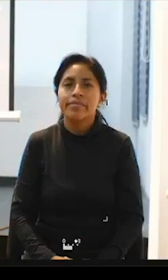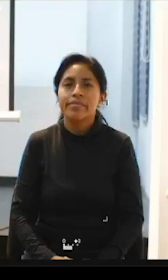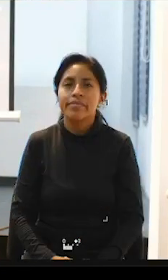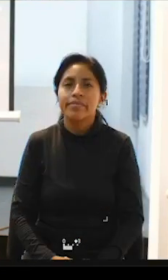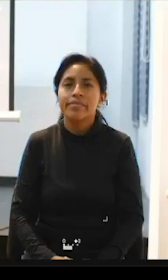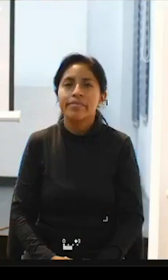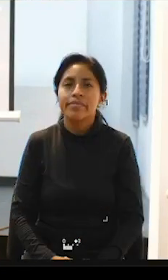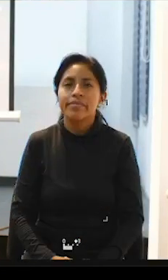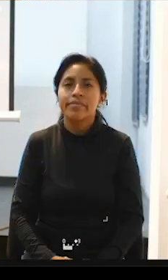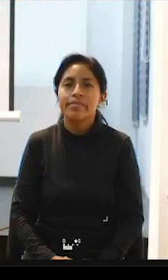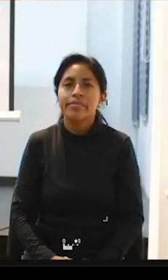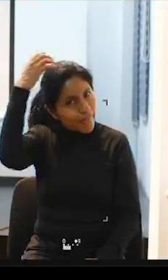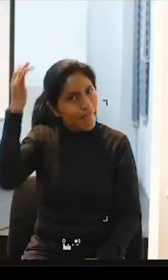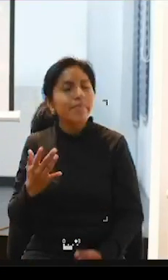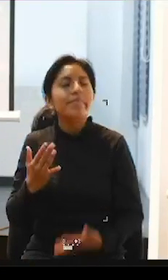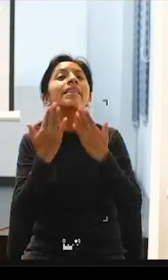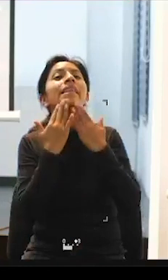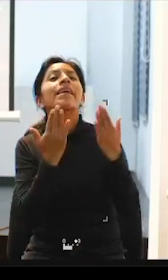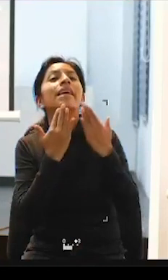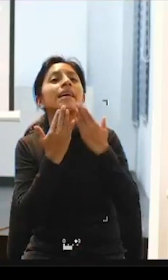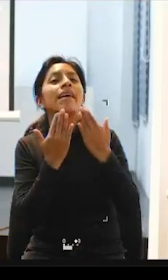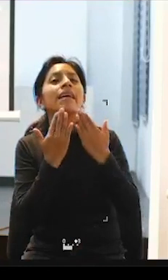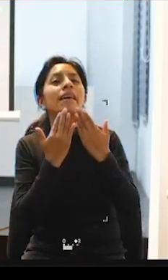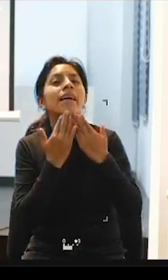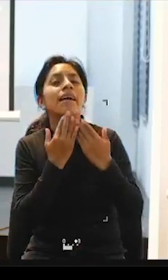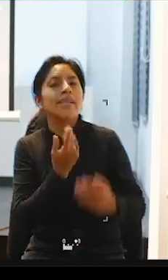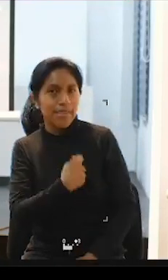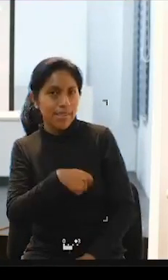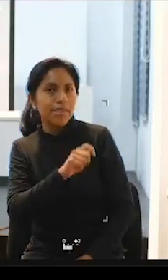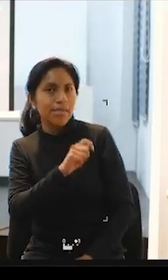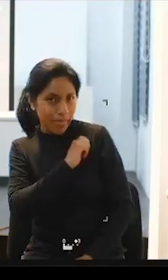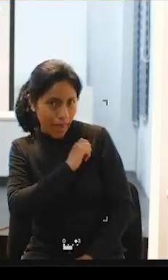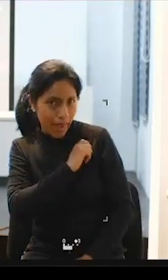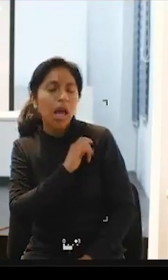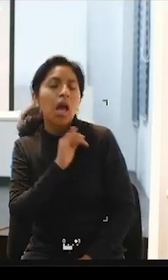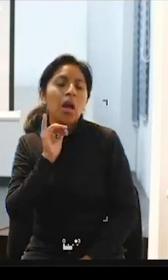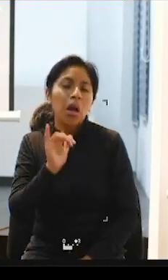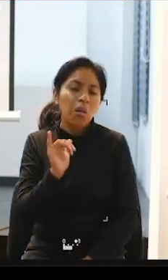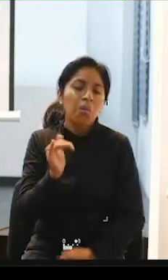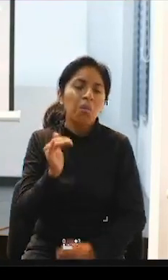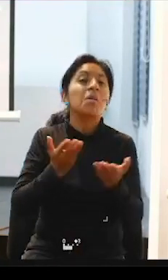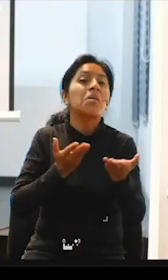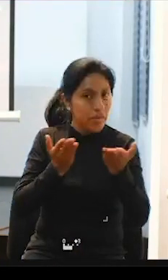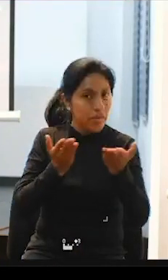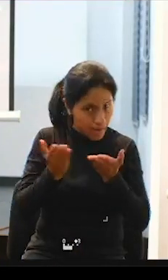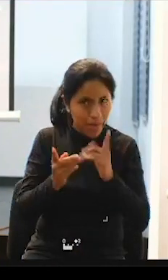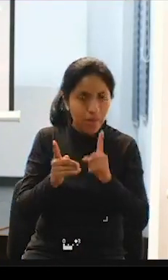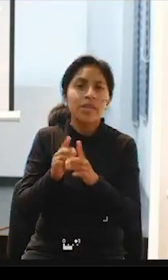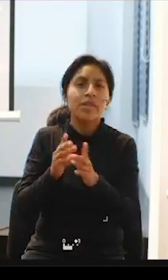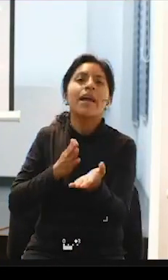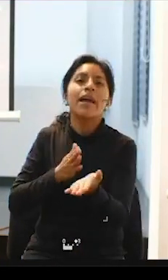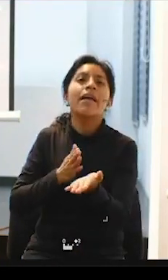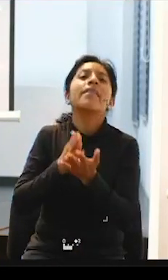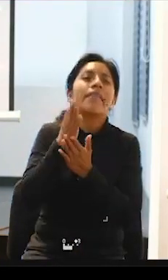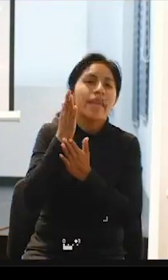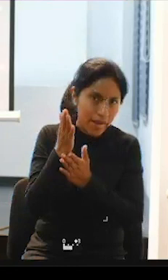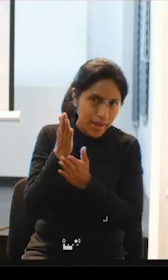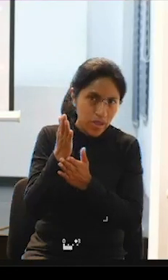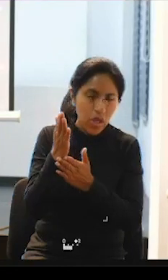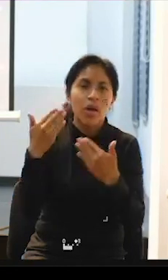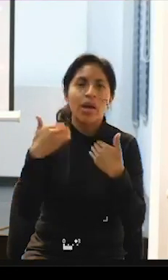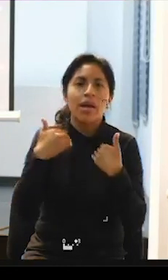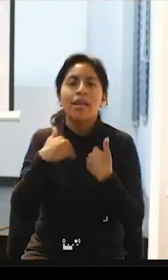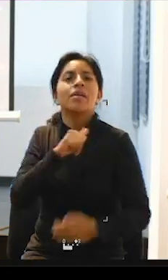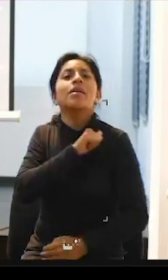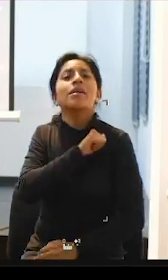perfecto gracias Marga entonces bueno desde España es un servicio y un derecho al que se accede a través de la